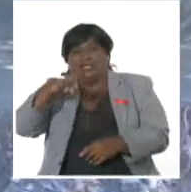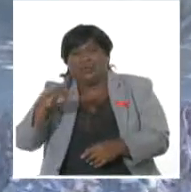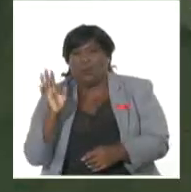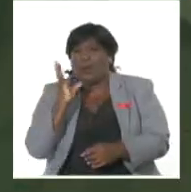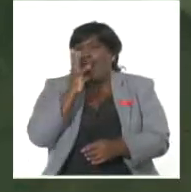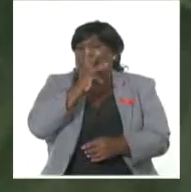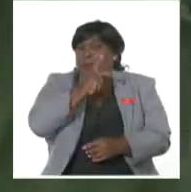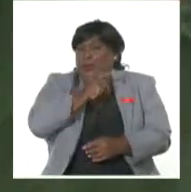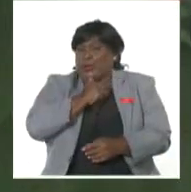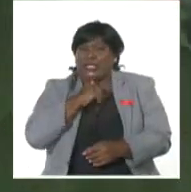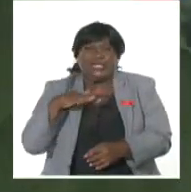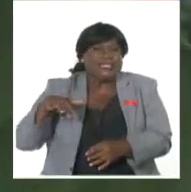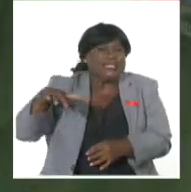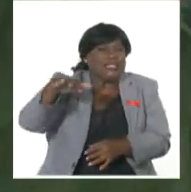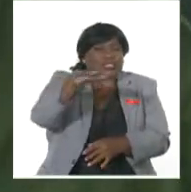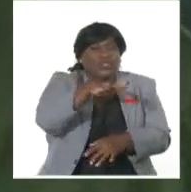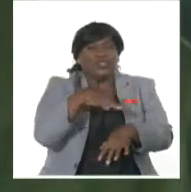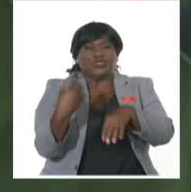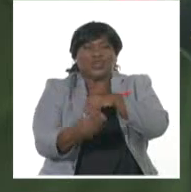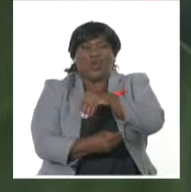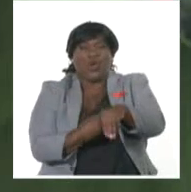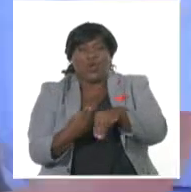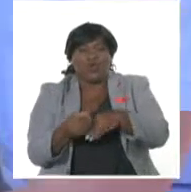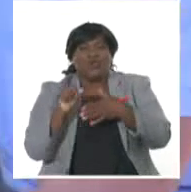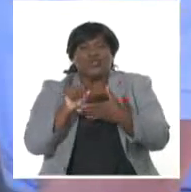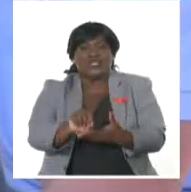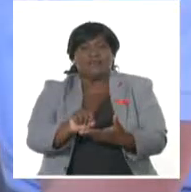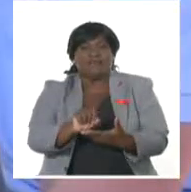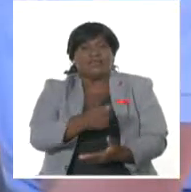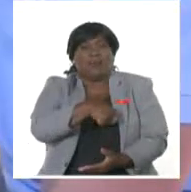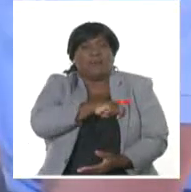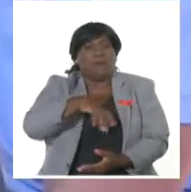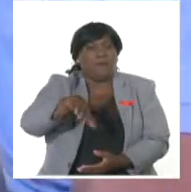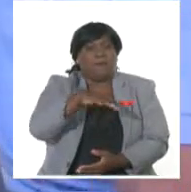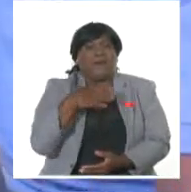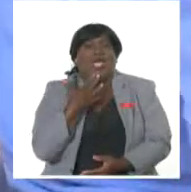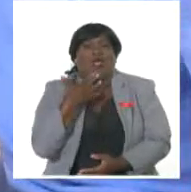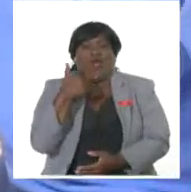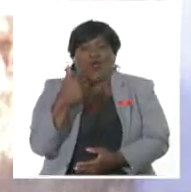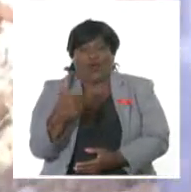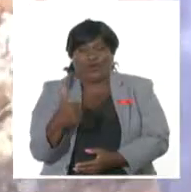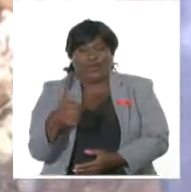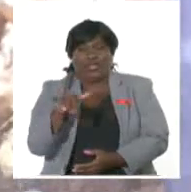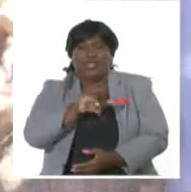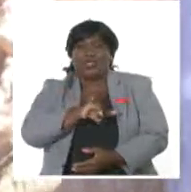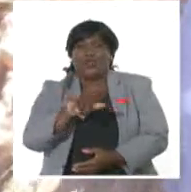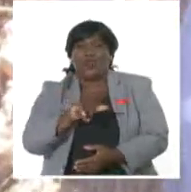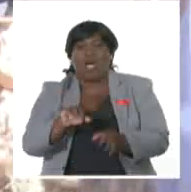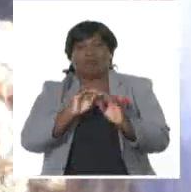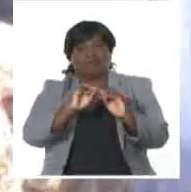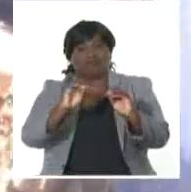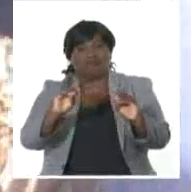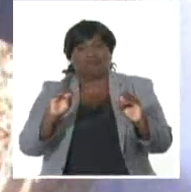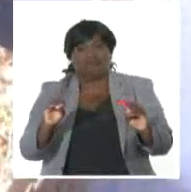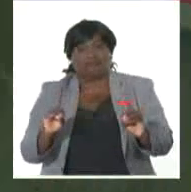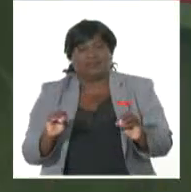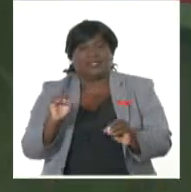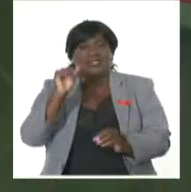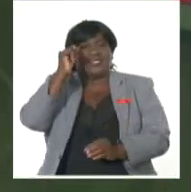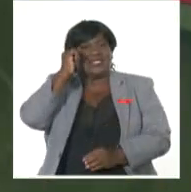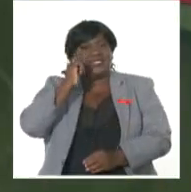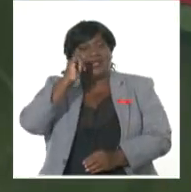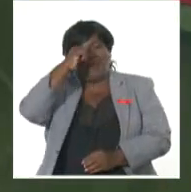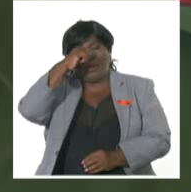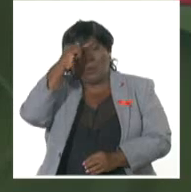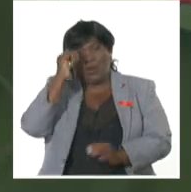transformación, en darle servicios vitales a la población. Y también hemos convocado para el fin de semana una jornada que le hemos